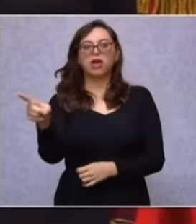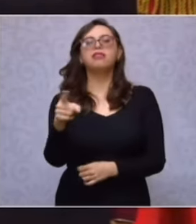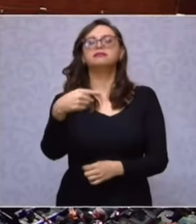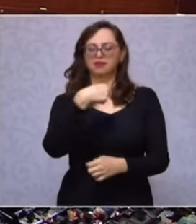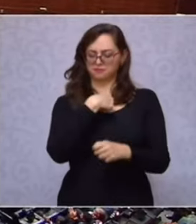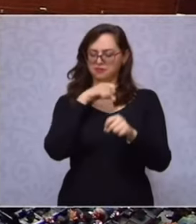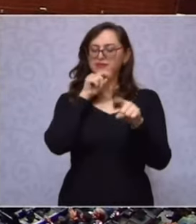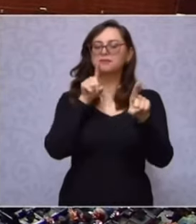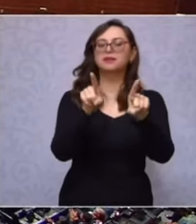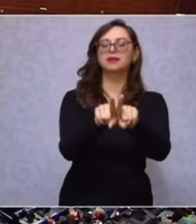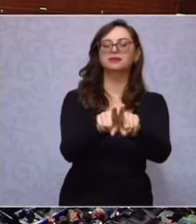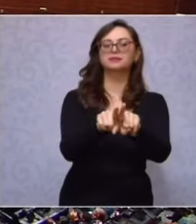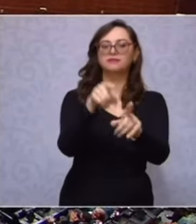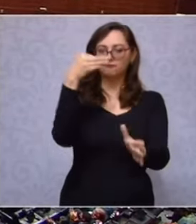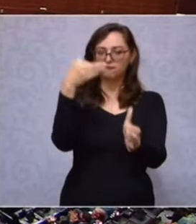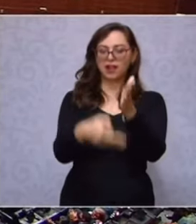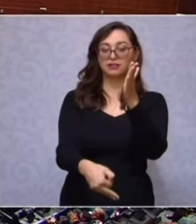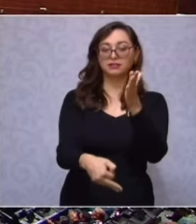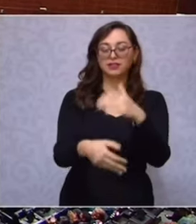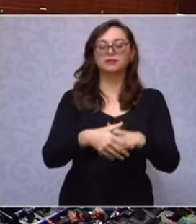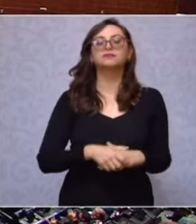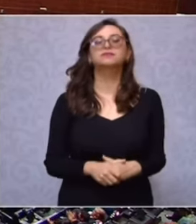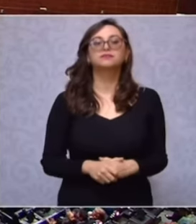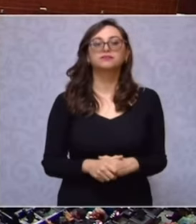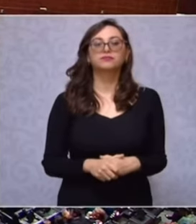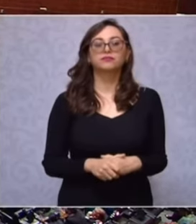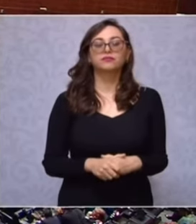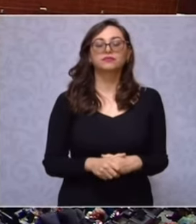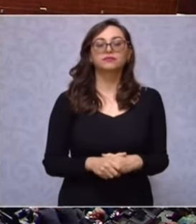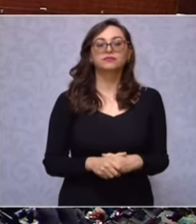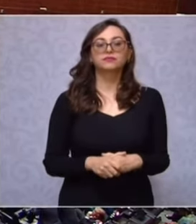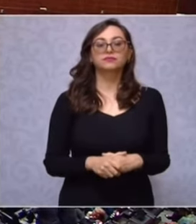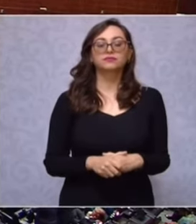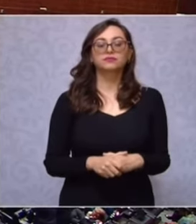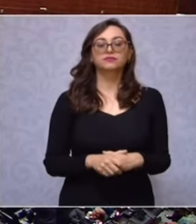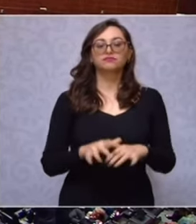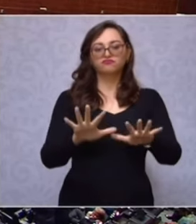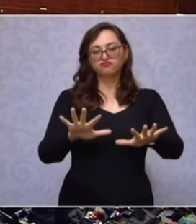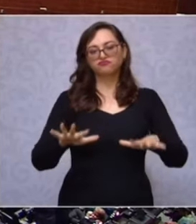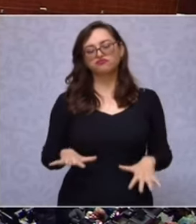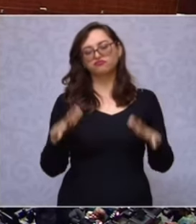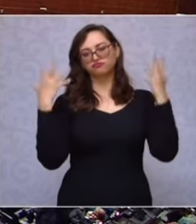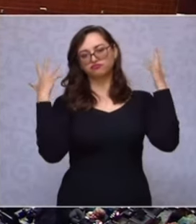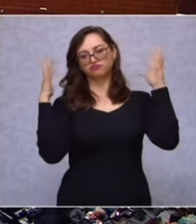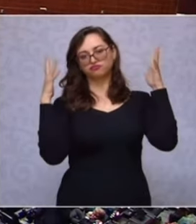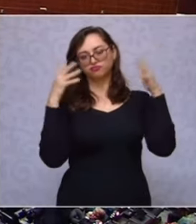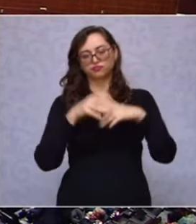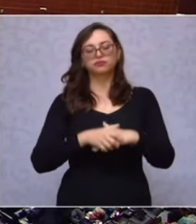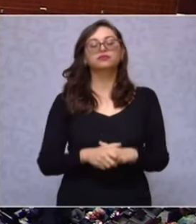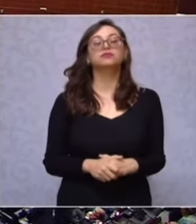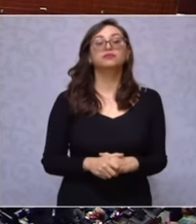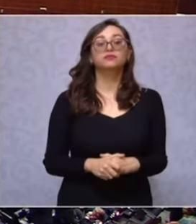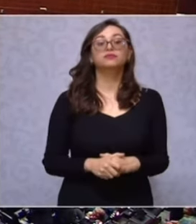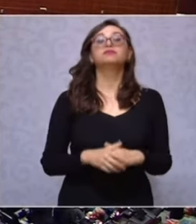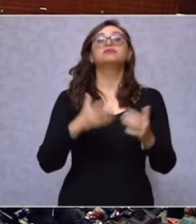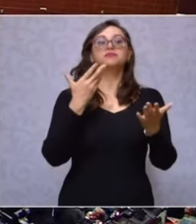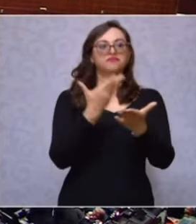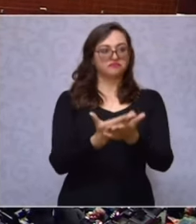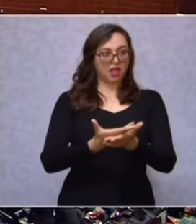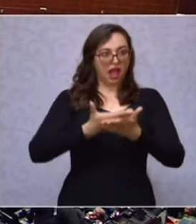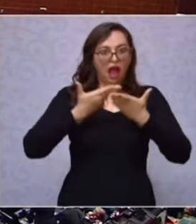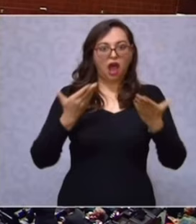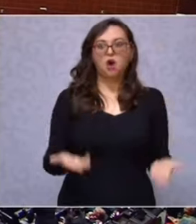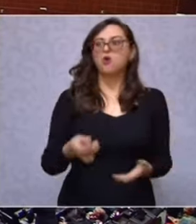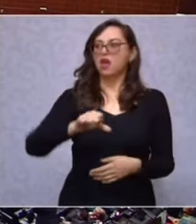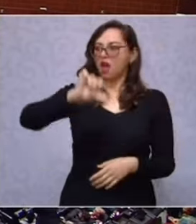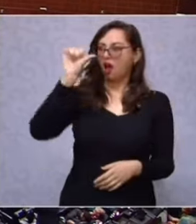lo decimos con certeza